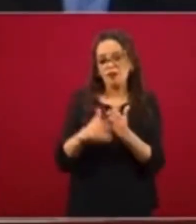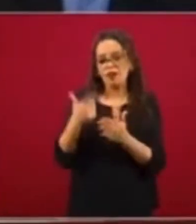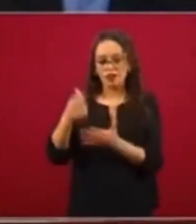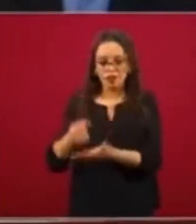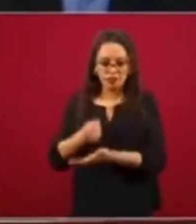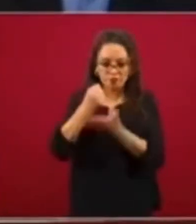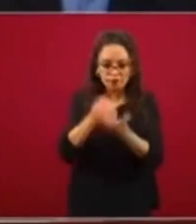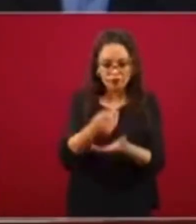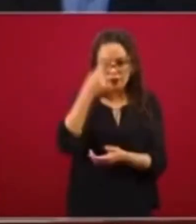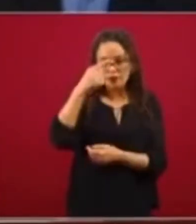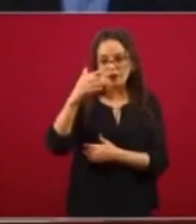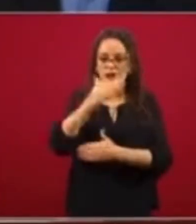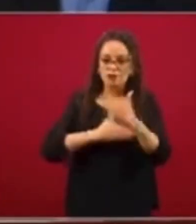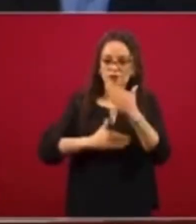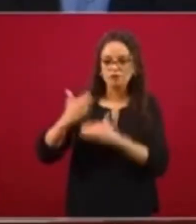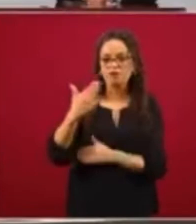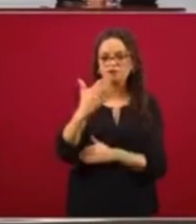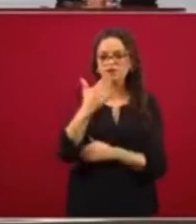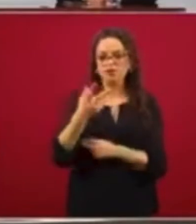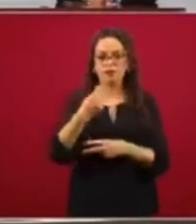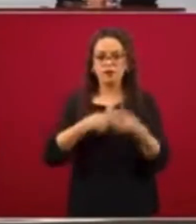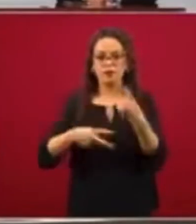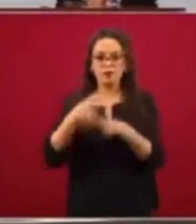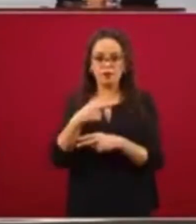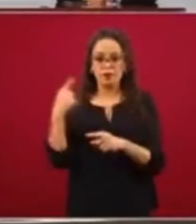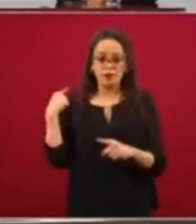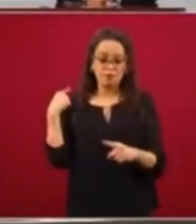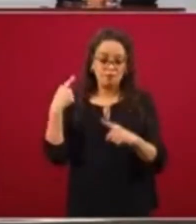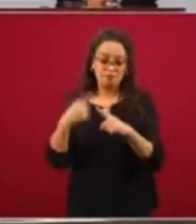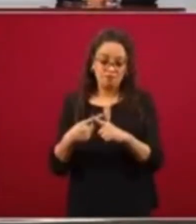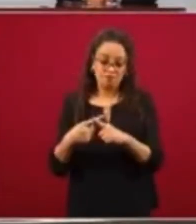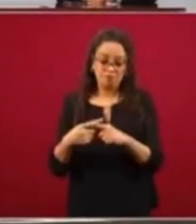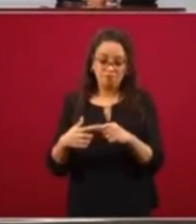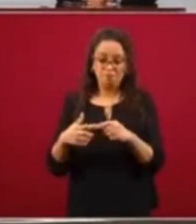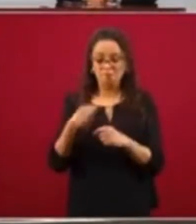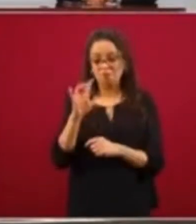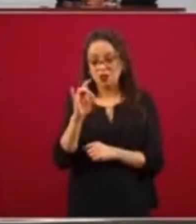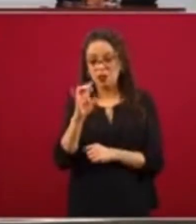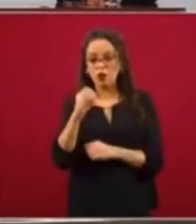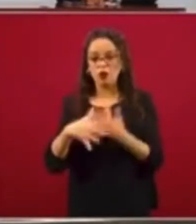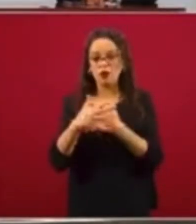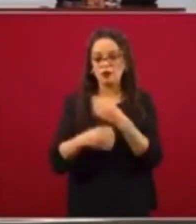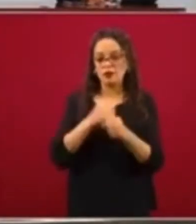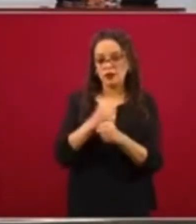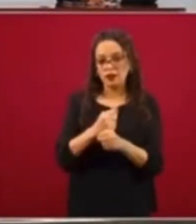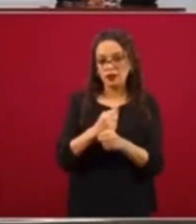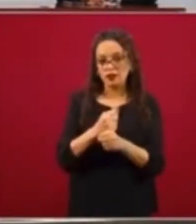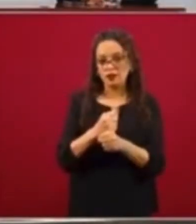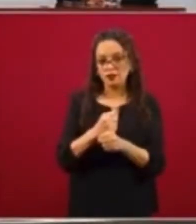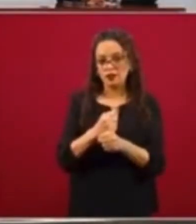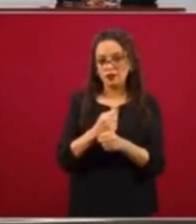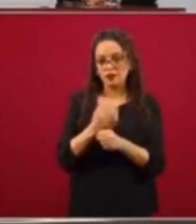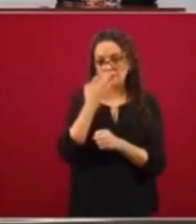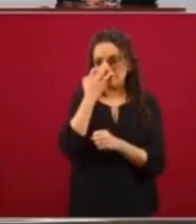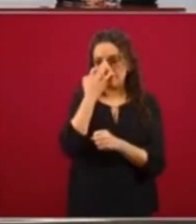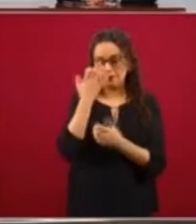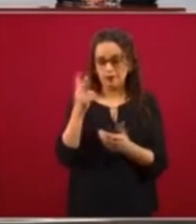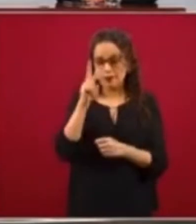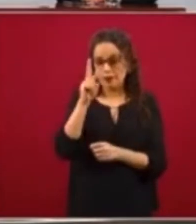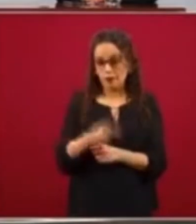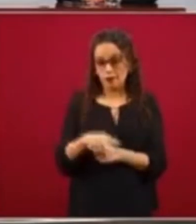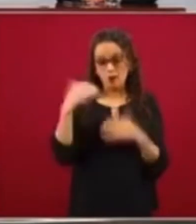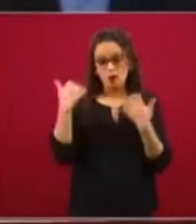que ha tenido, en particular en los últimos 30 y 15 años, ha sido la fragmentación, que la fragmentación es